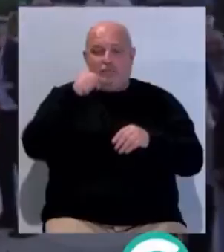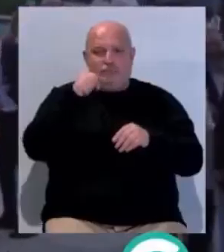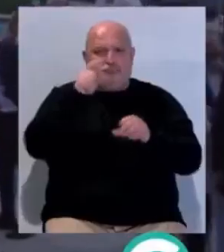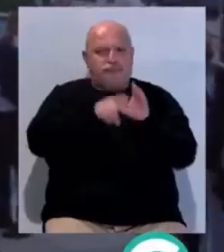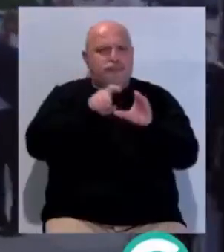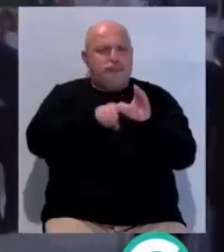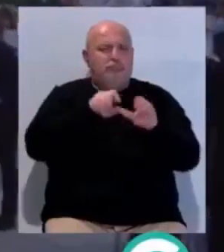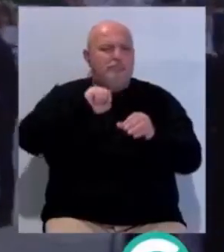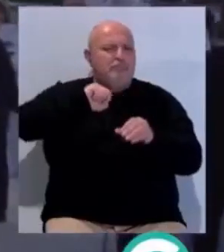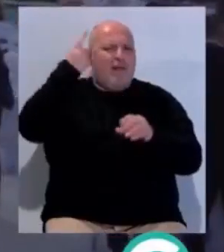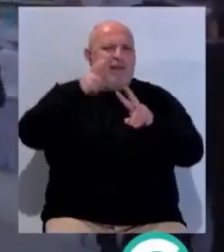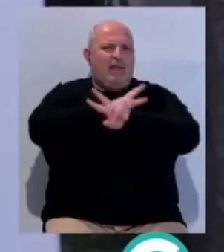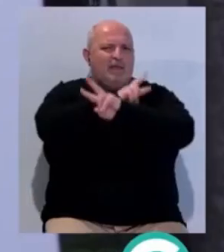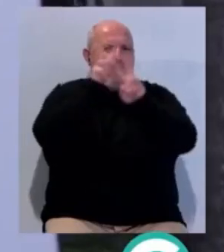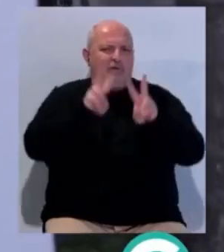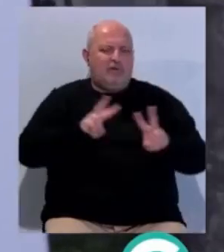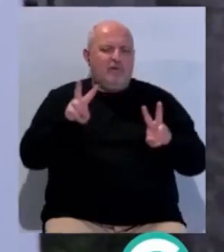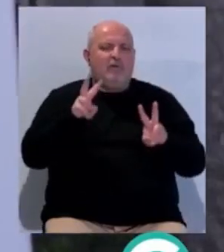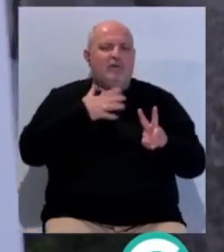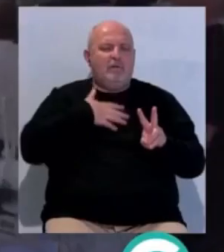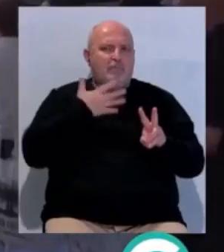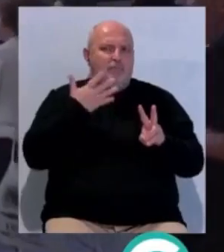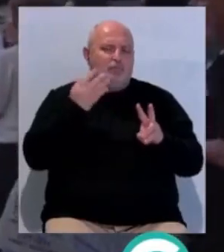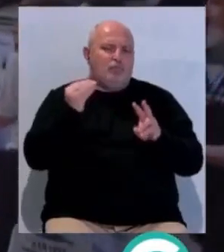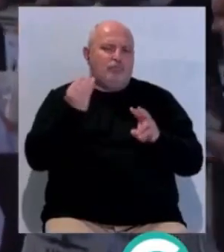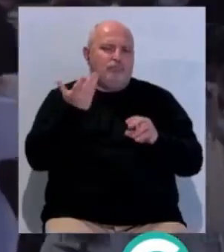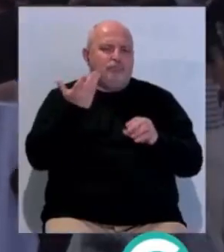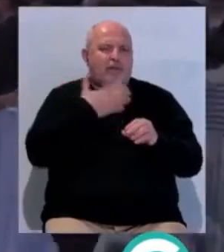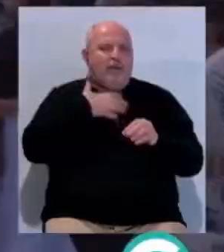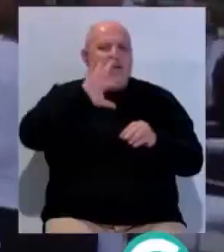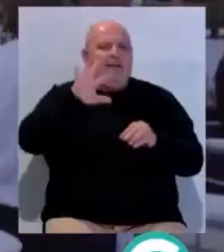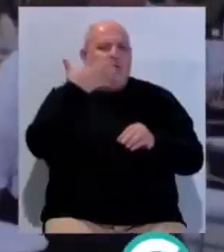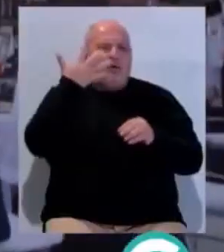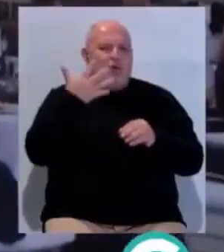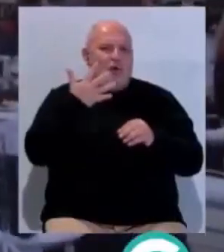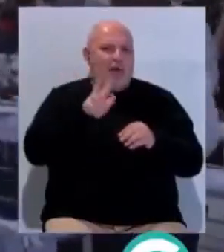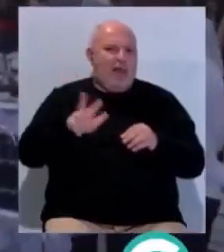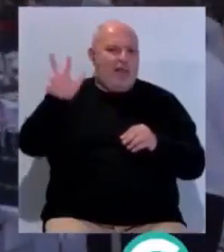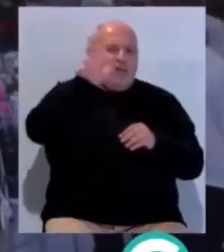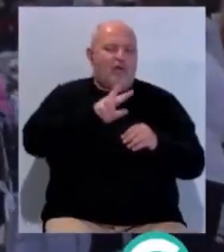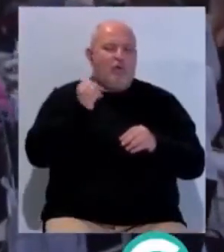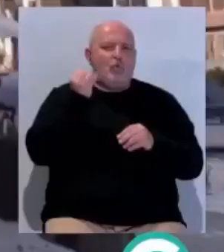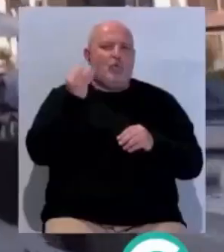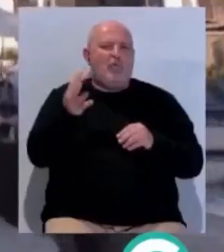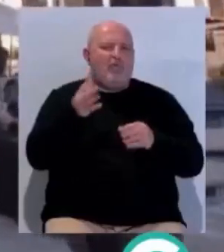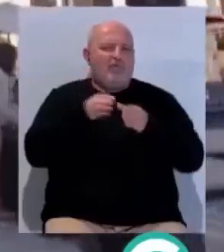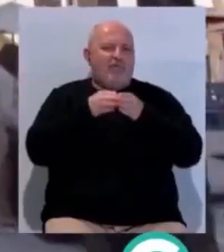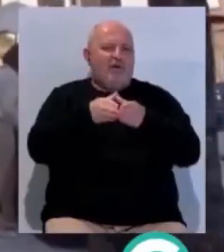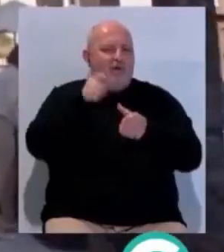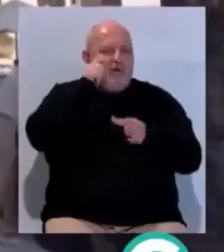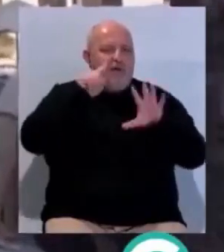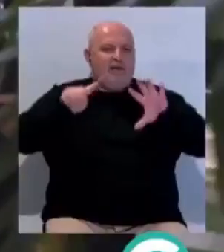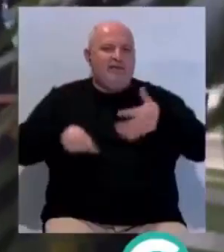este evento el mayor a nivel internacional y ha consolidado su posición como quinto puerto a nivel nacional en número de escalas y